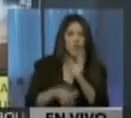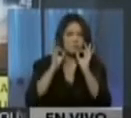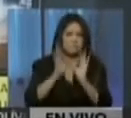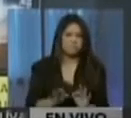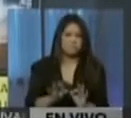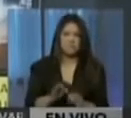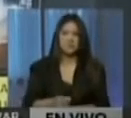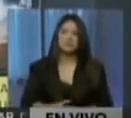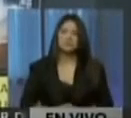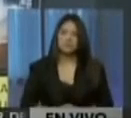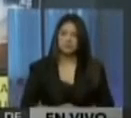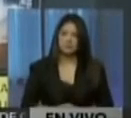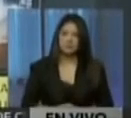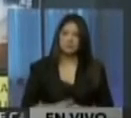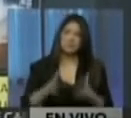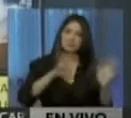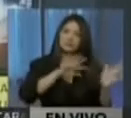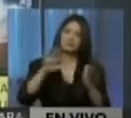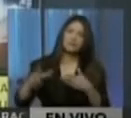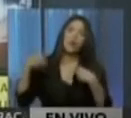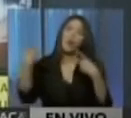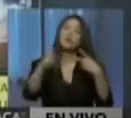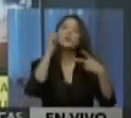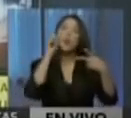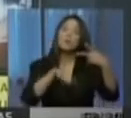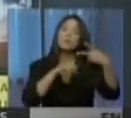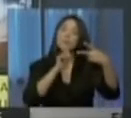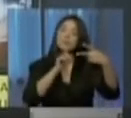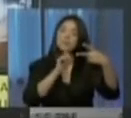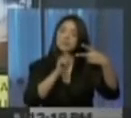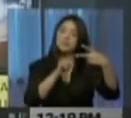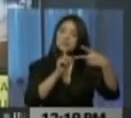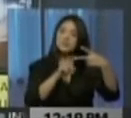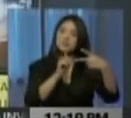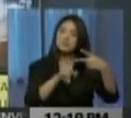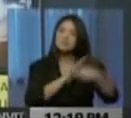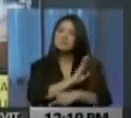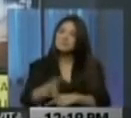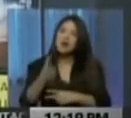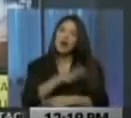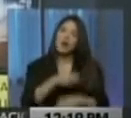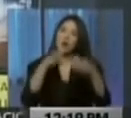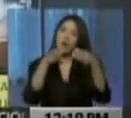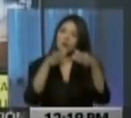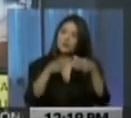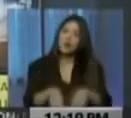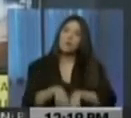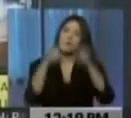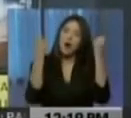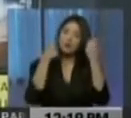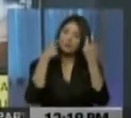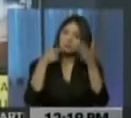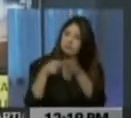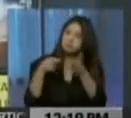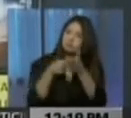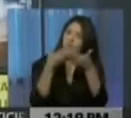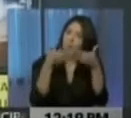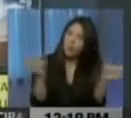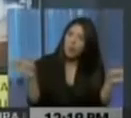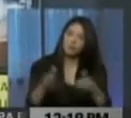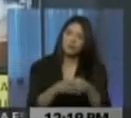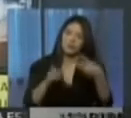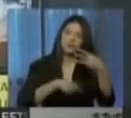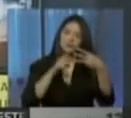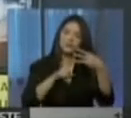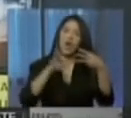y agabillamiento. Jarvin Gabriel Sandoval Prado, imputado por la Comisión del Delito de Instigación Pública. Juan